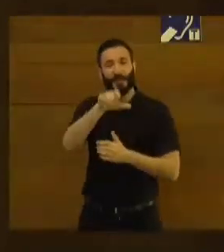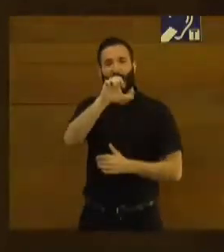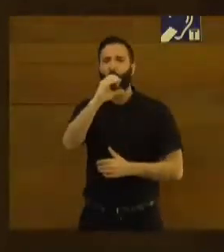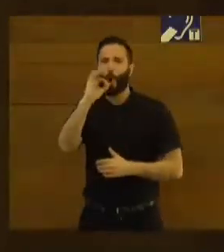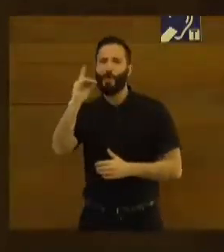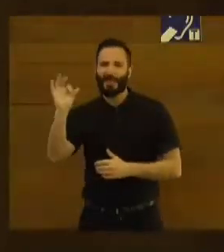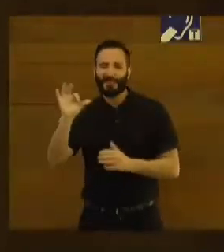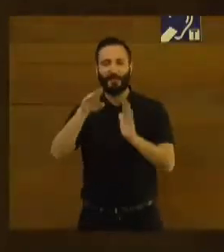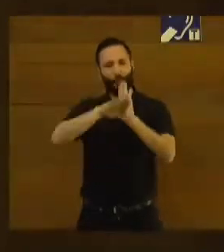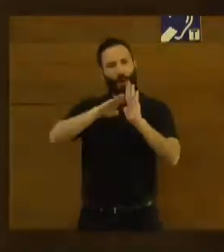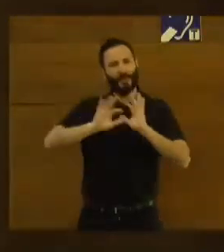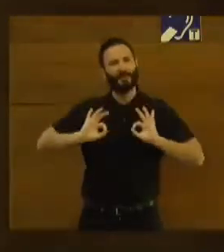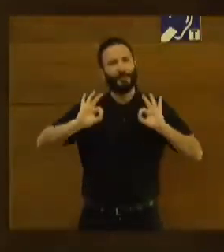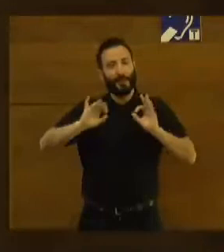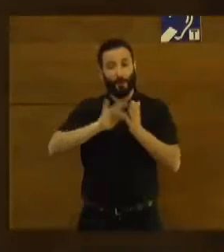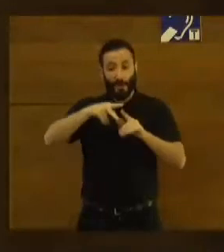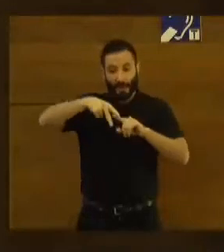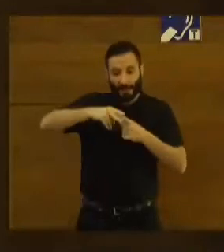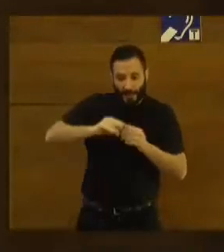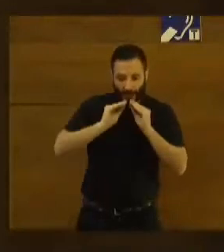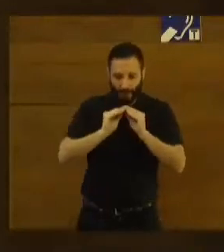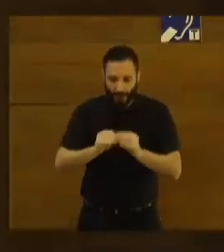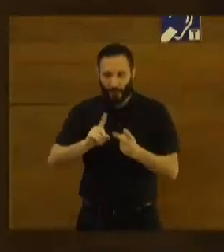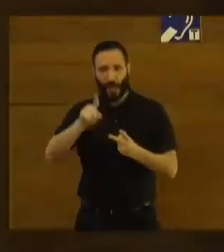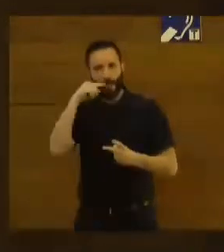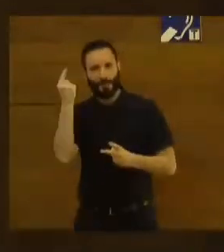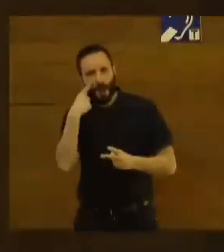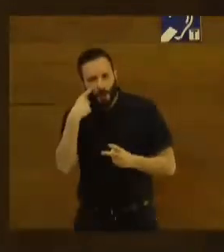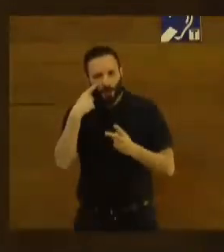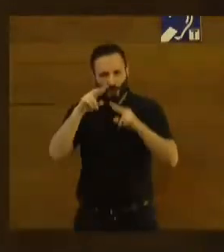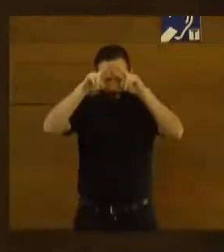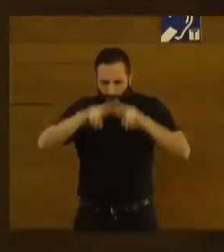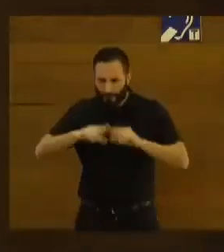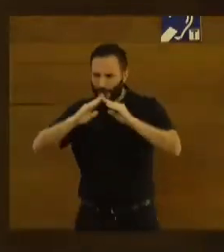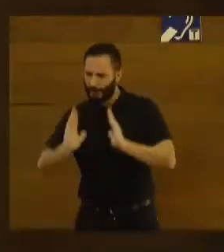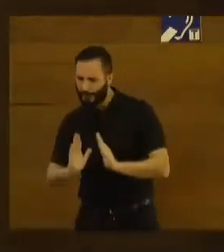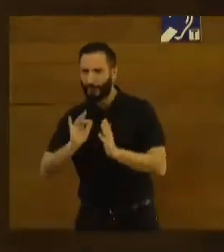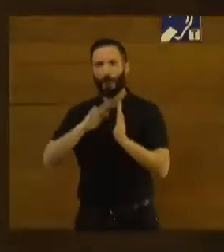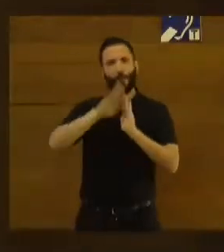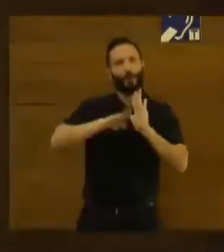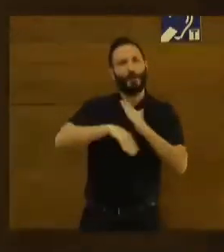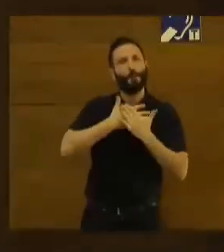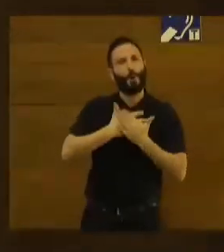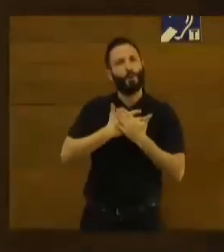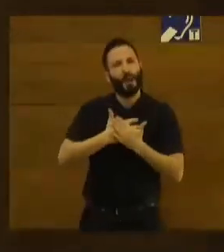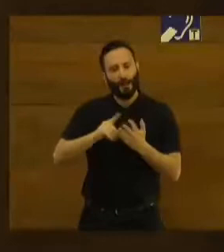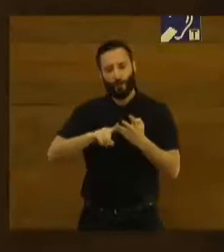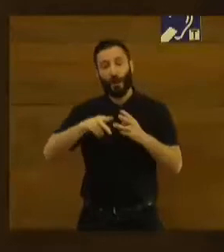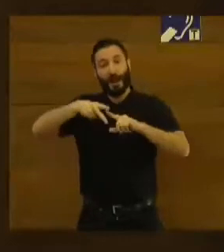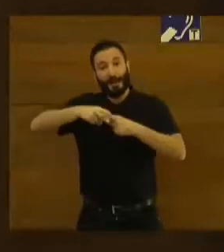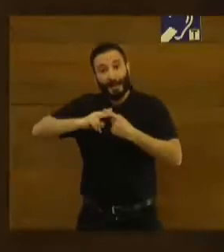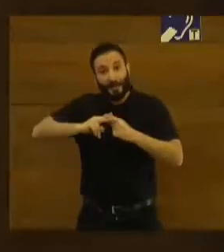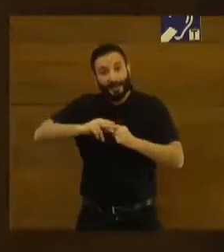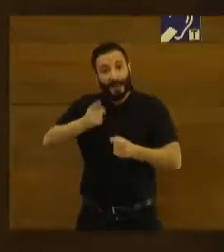diferentes actividades desarrolladas en sus talleres, el diagnóstico que hacen los hogares, los programas de voluntariado y el desarrollo de herramientas de